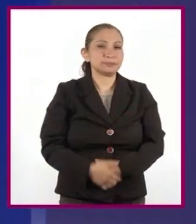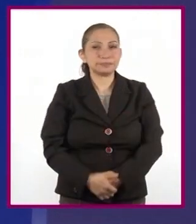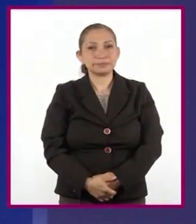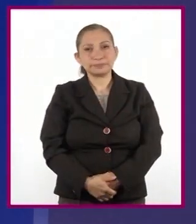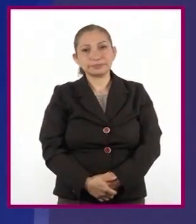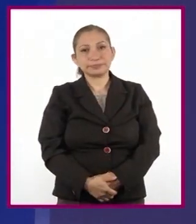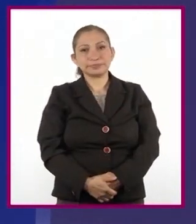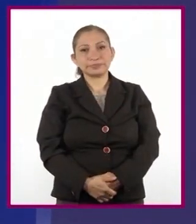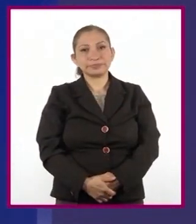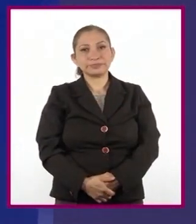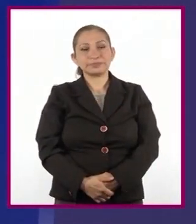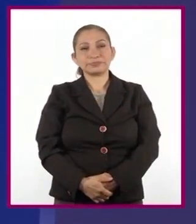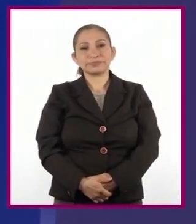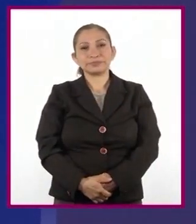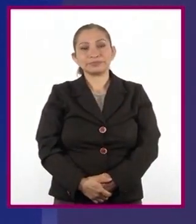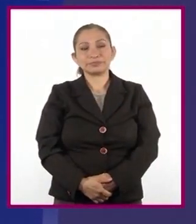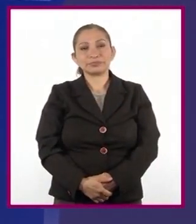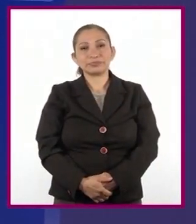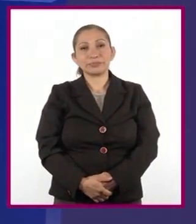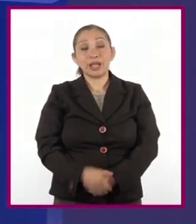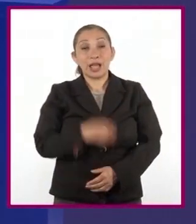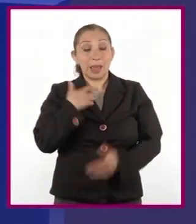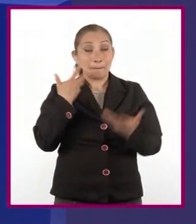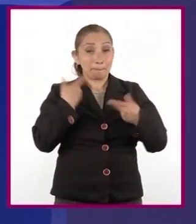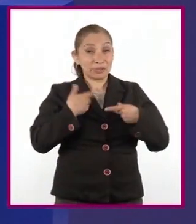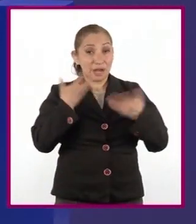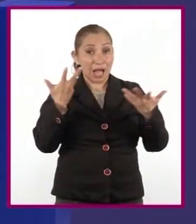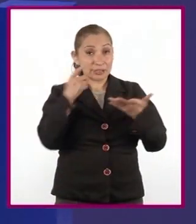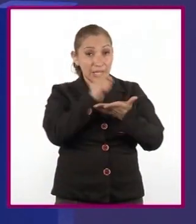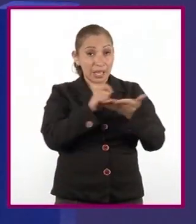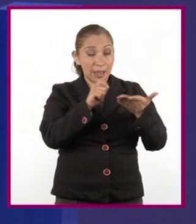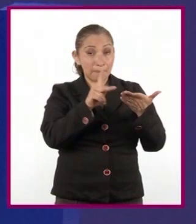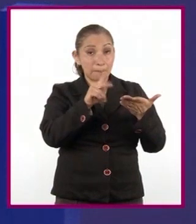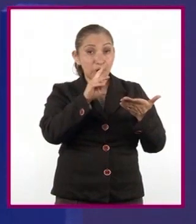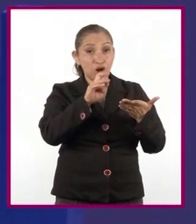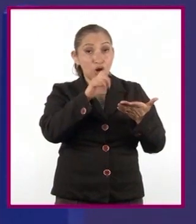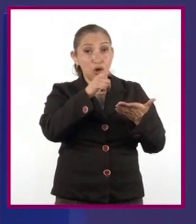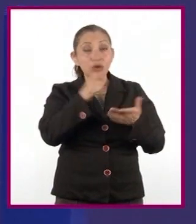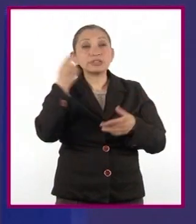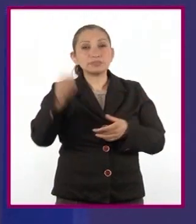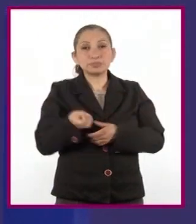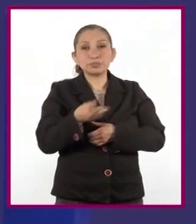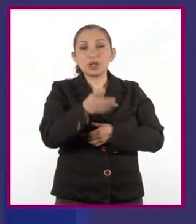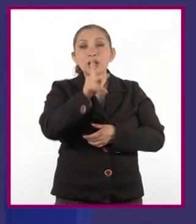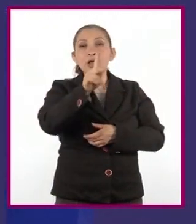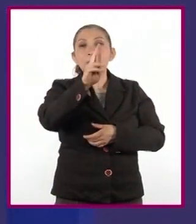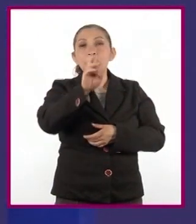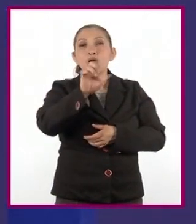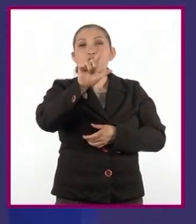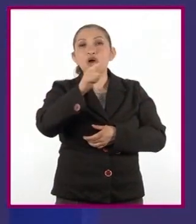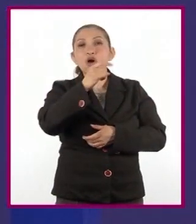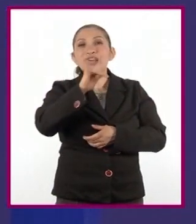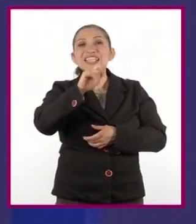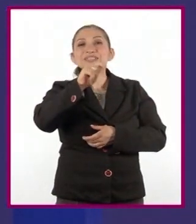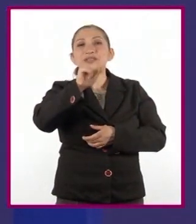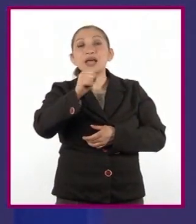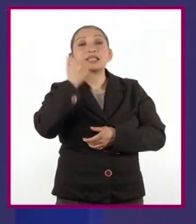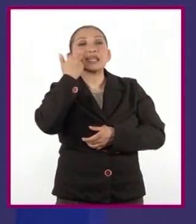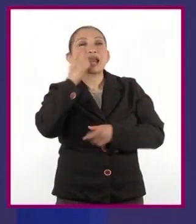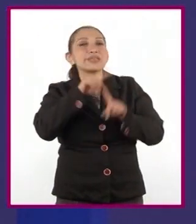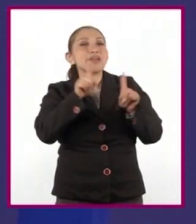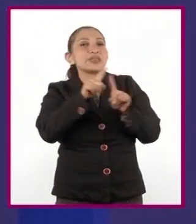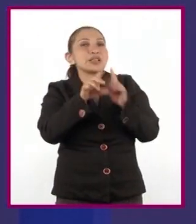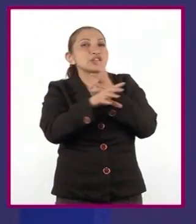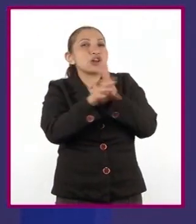autor. El autor del prólogo también se llama prologuista y puede tener diversas intenciones